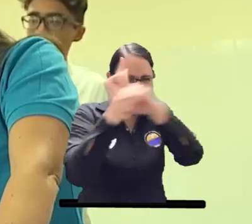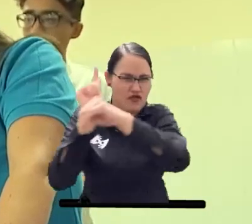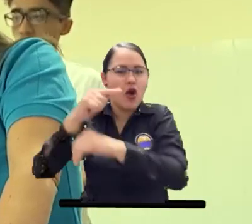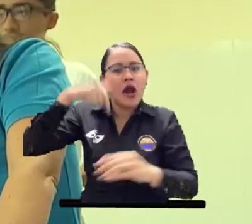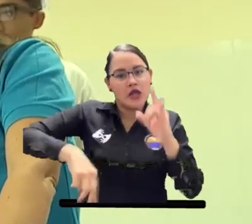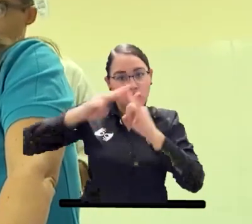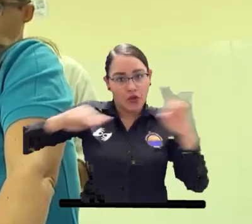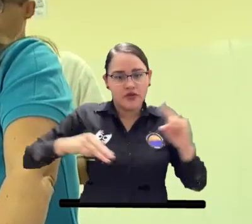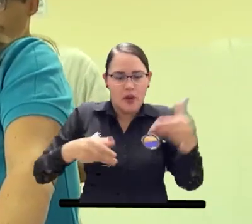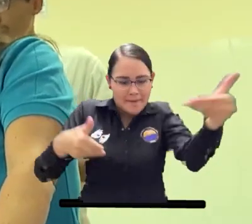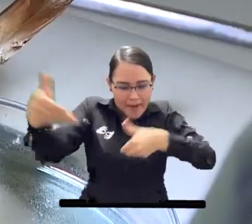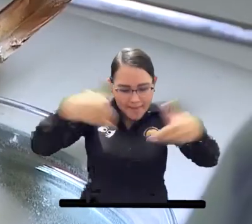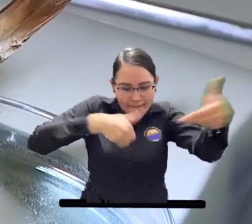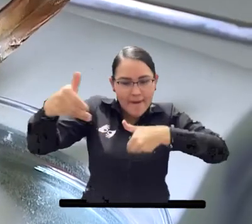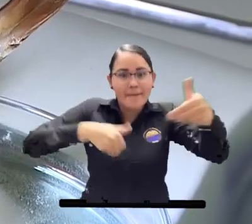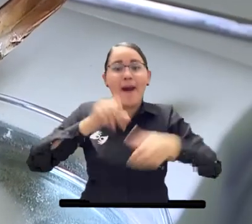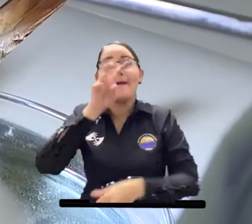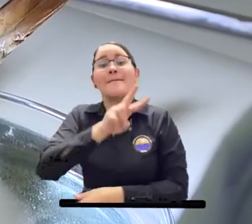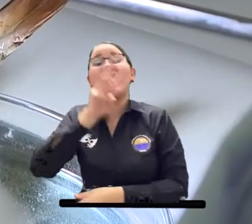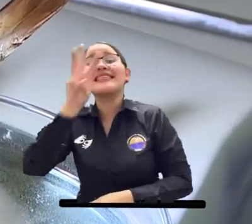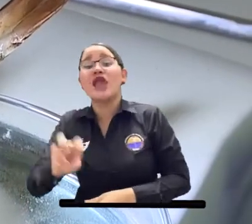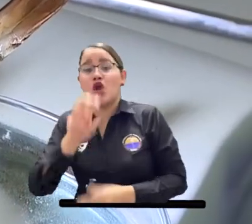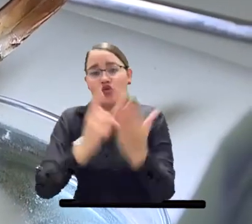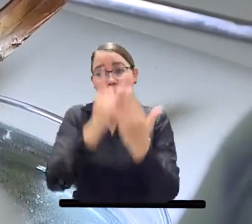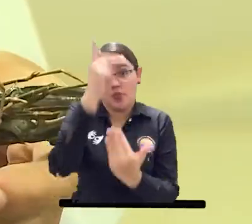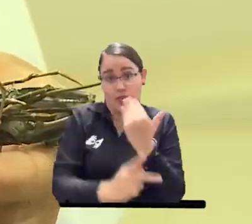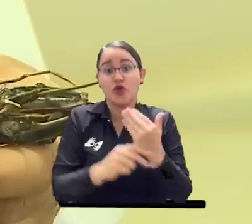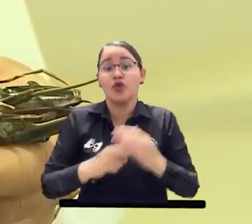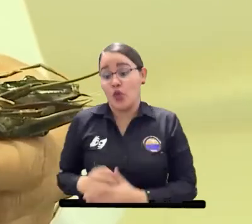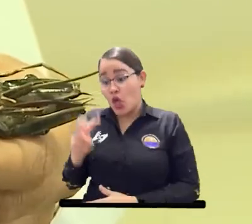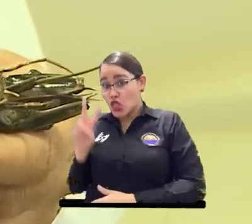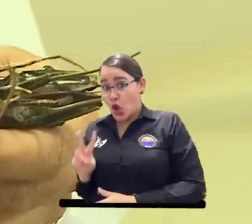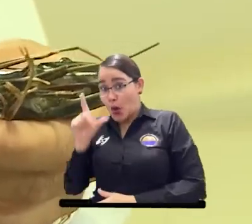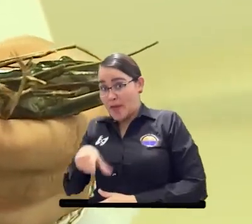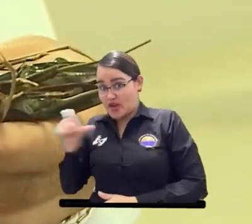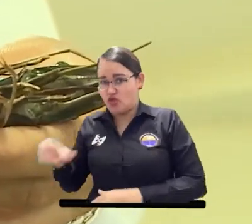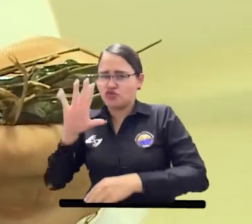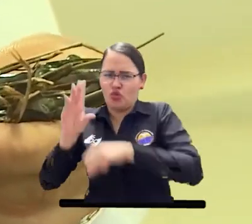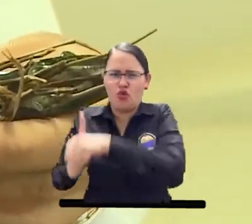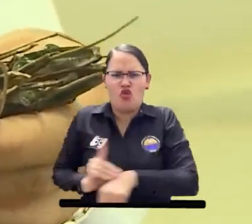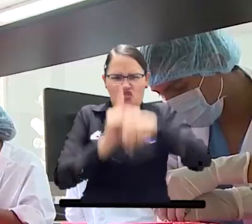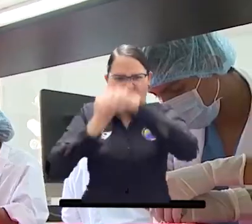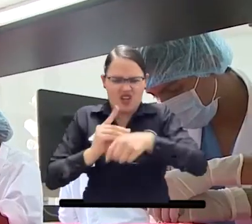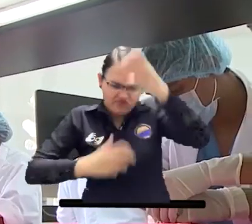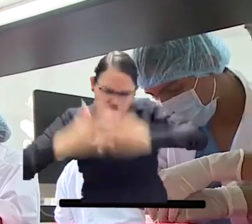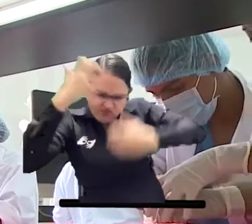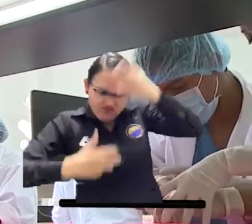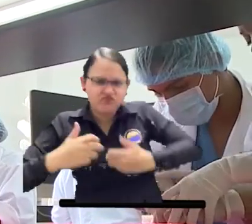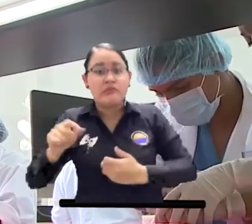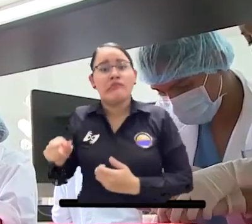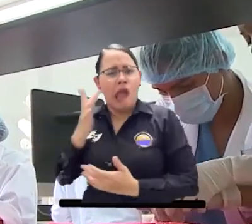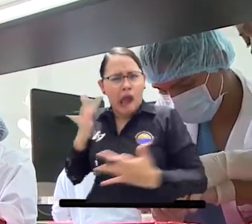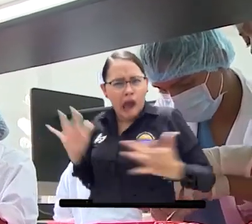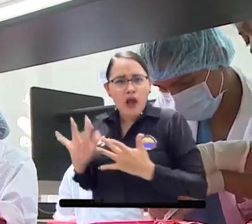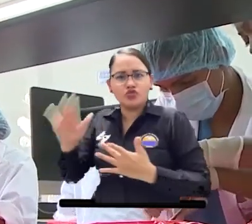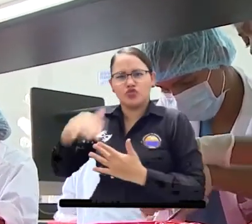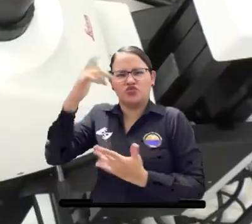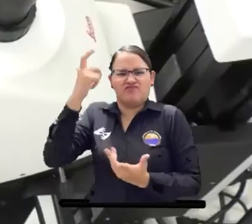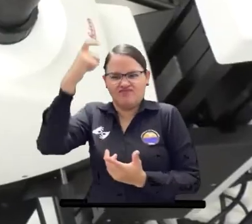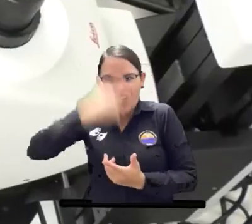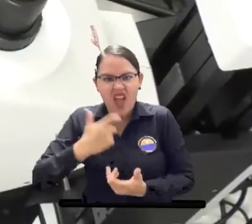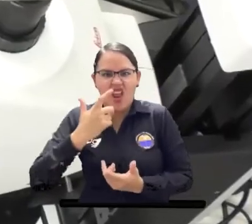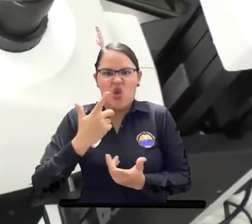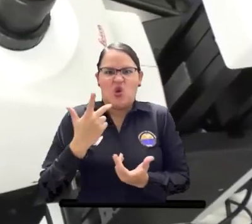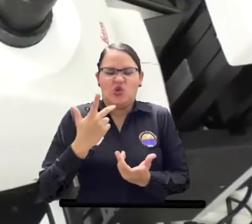universidad, donde se recibieron 28 proyectos que fueron analizados por dos pares externos, con doctorado y categoría de investigador